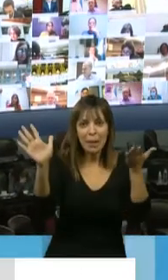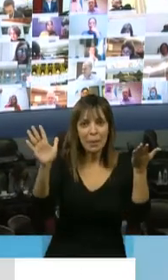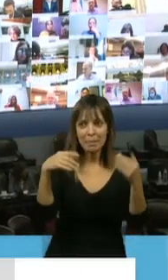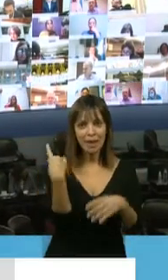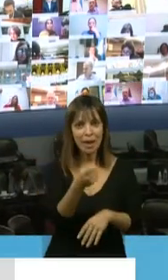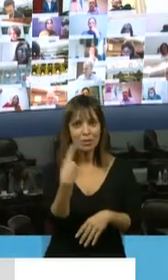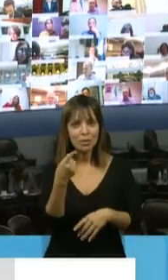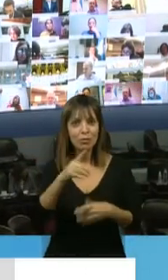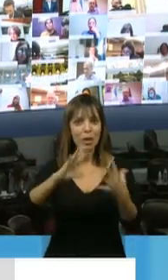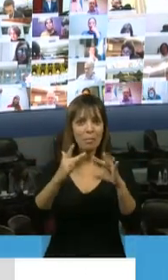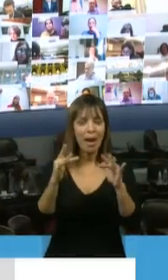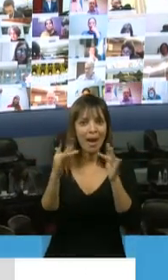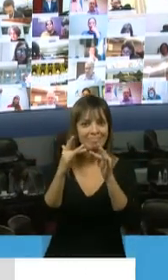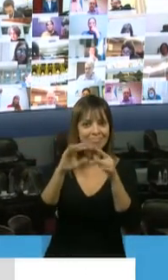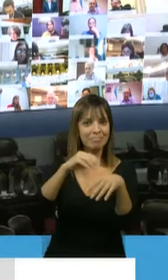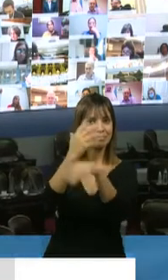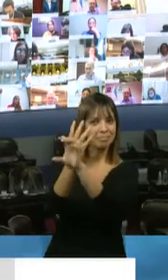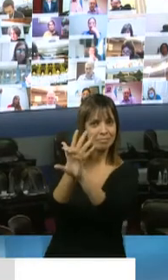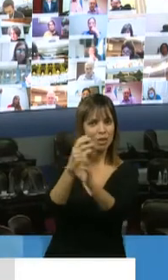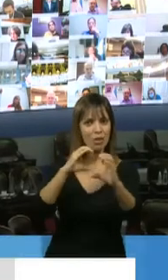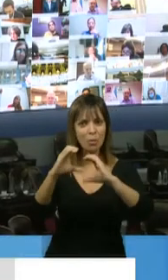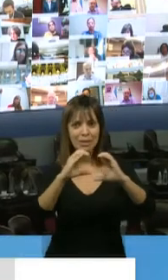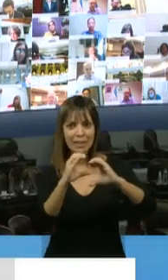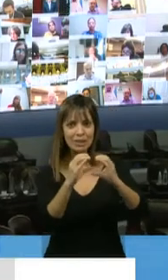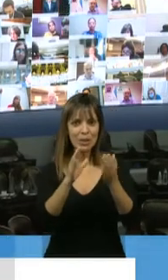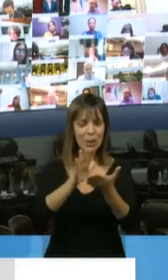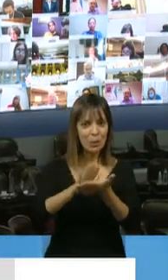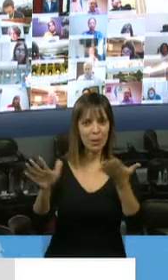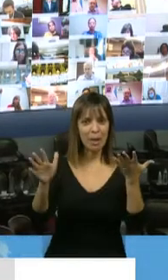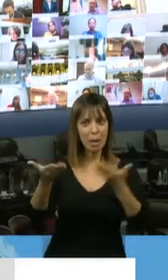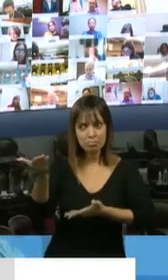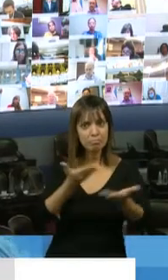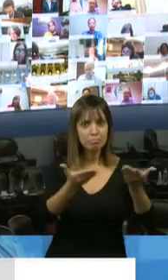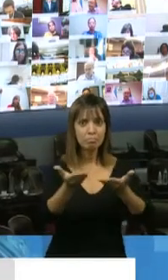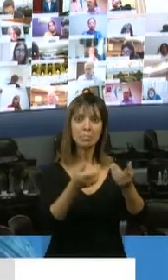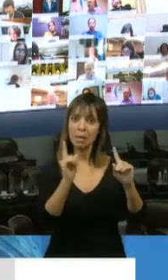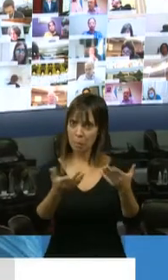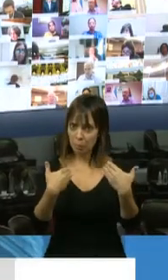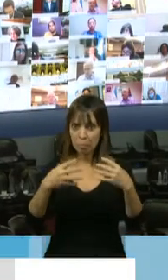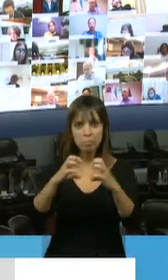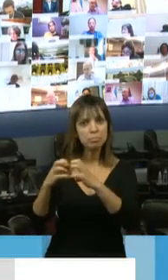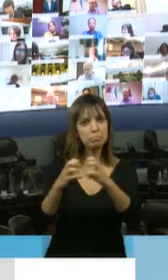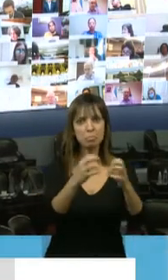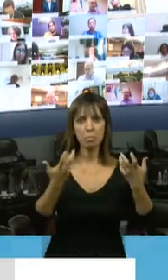es a través del Internet poder comunicarnos fluidamente y también debatir fluidamente.